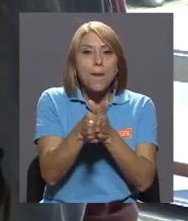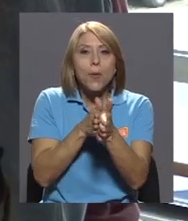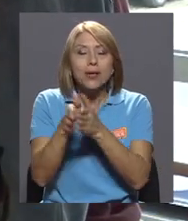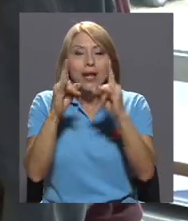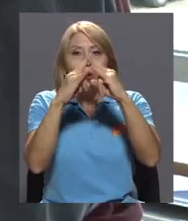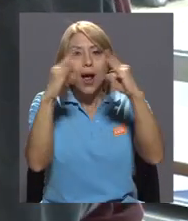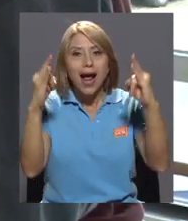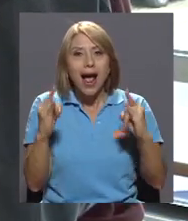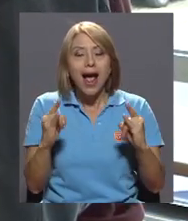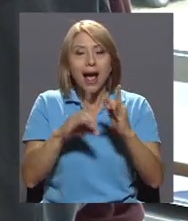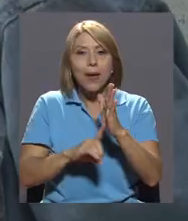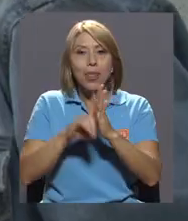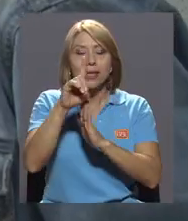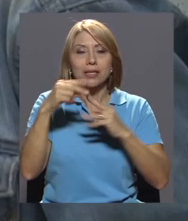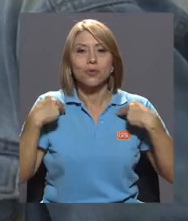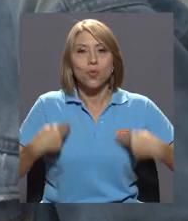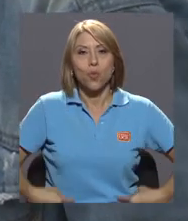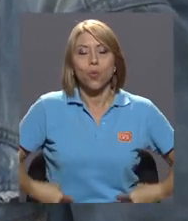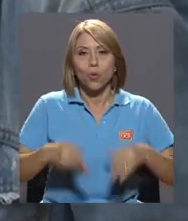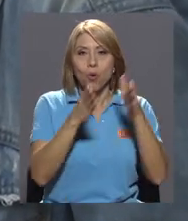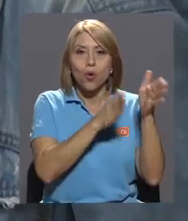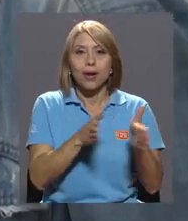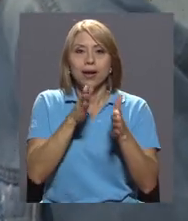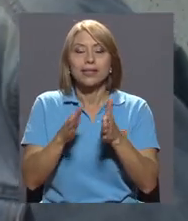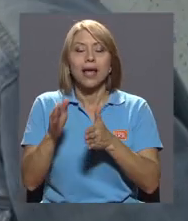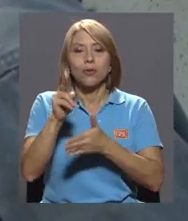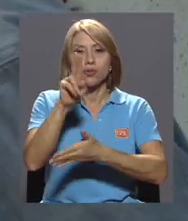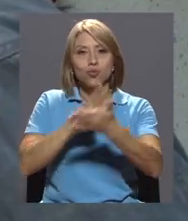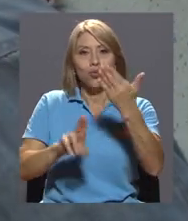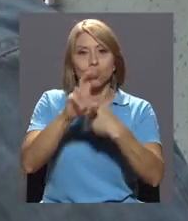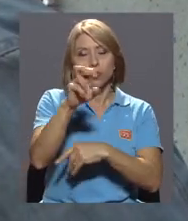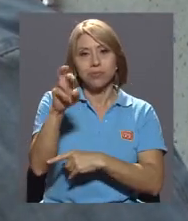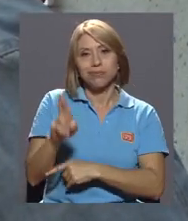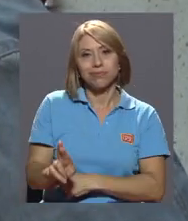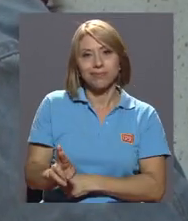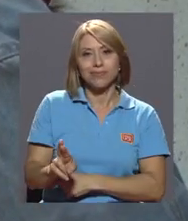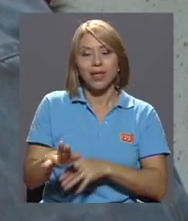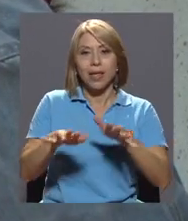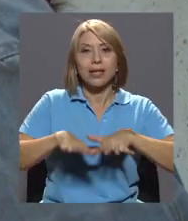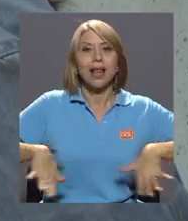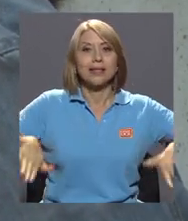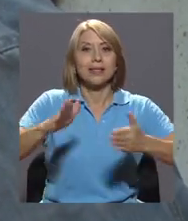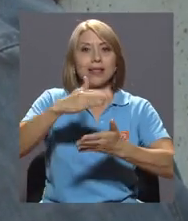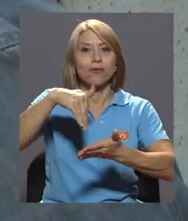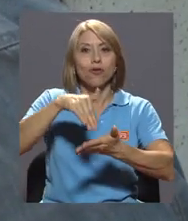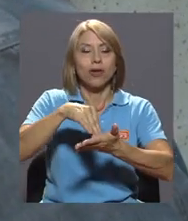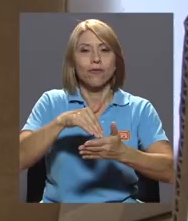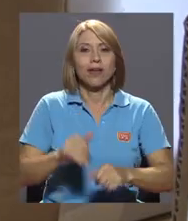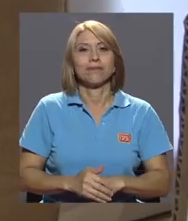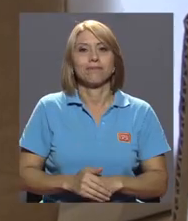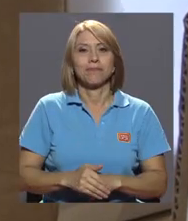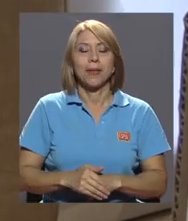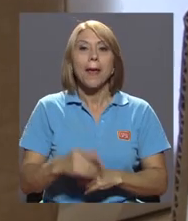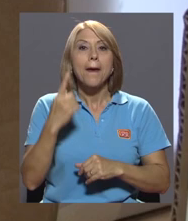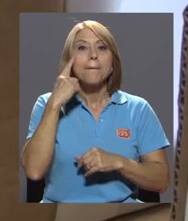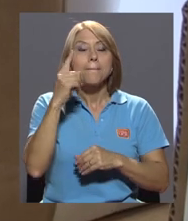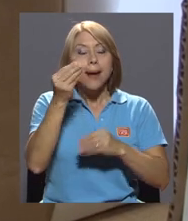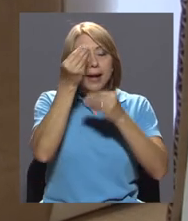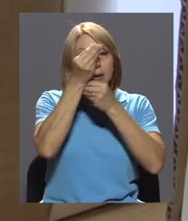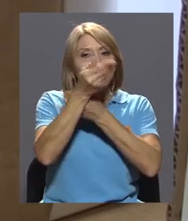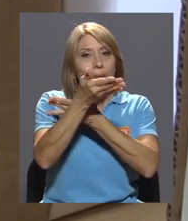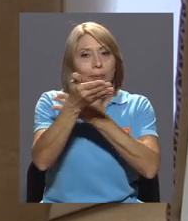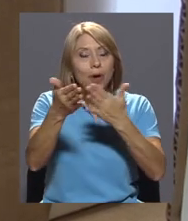campamentos de desarrollo humano organizados por la Universidad de Costa Rica en la sede Rodrigo Facio, para expandir